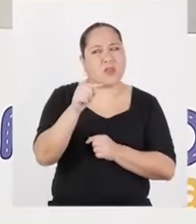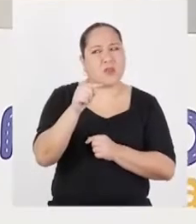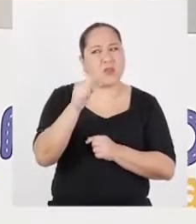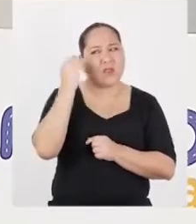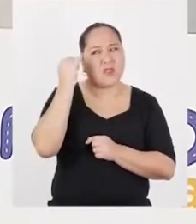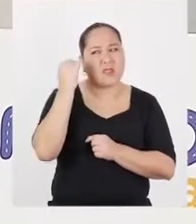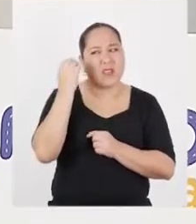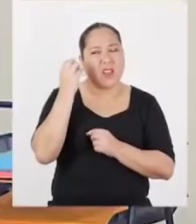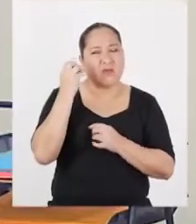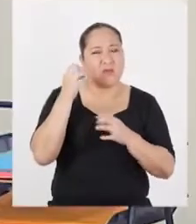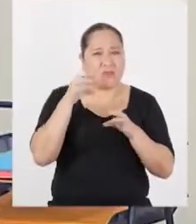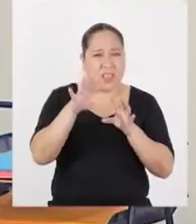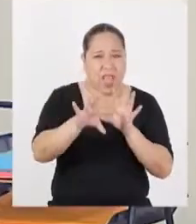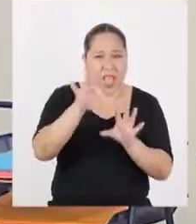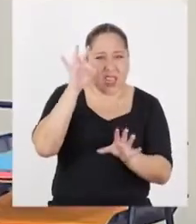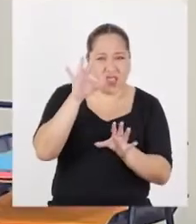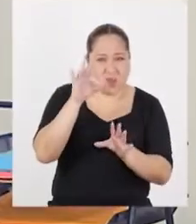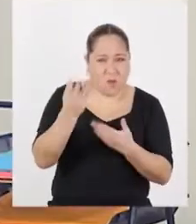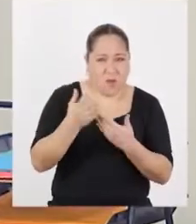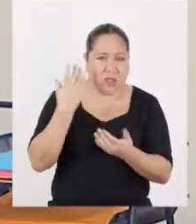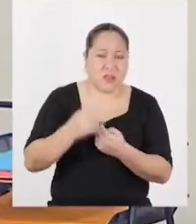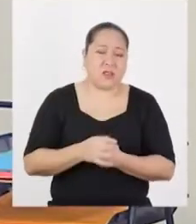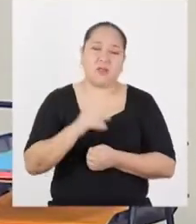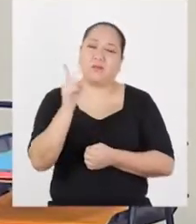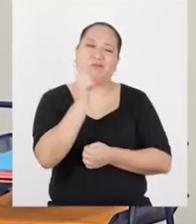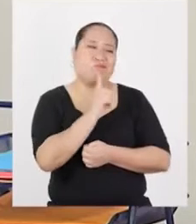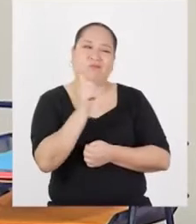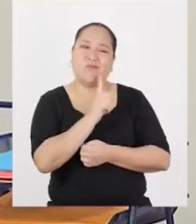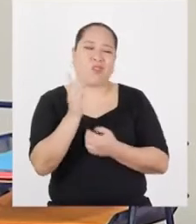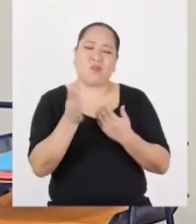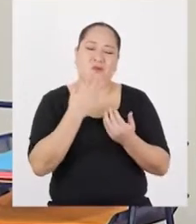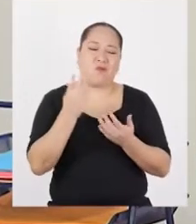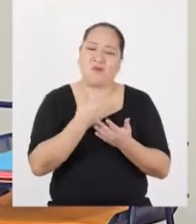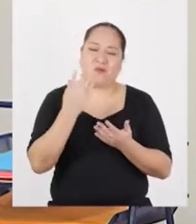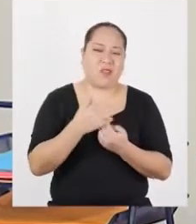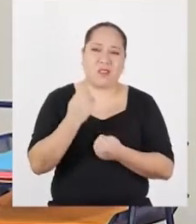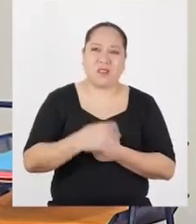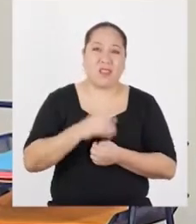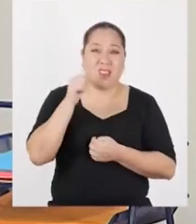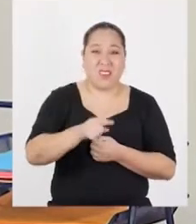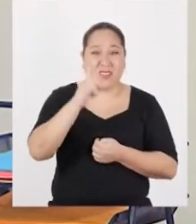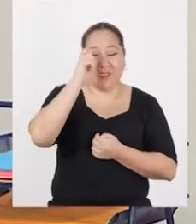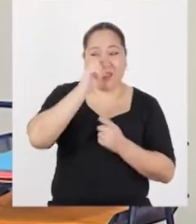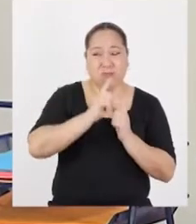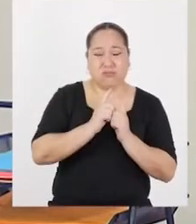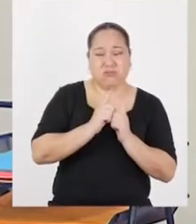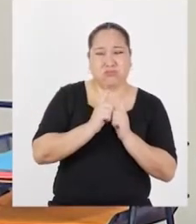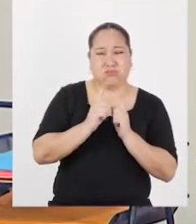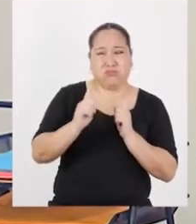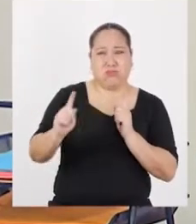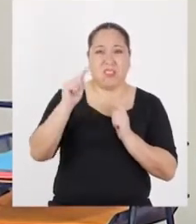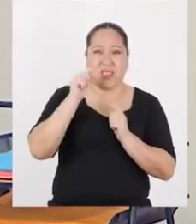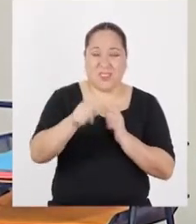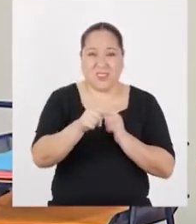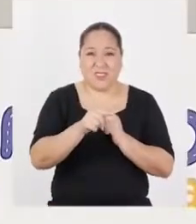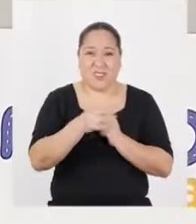una opción fácil? No, para nada. No lo es. Eso es lo peor. Esa dificultad para dejarlo es lo que define